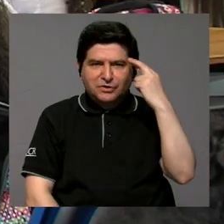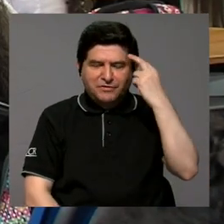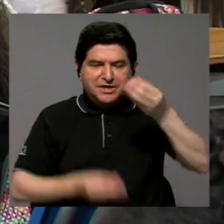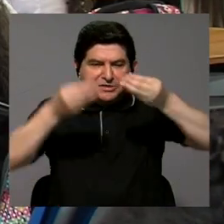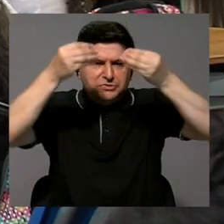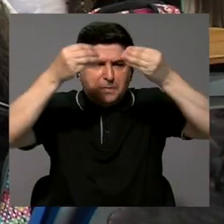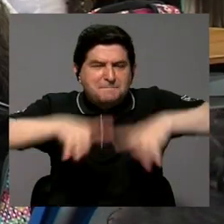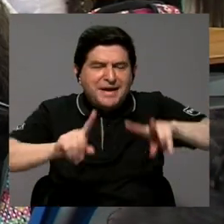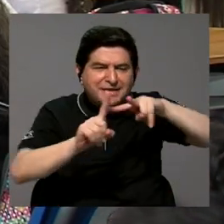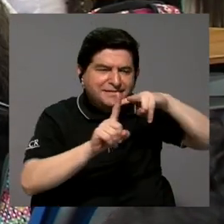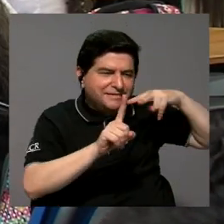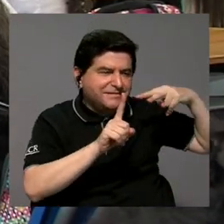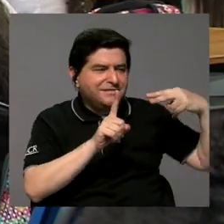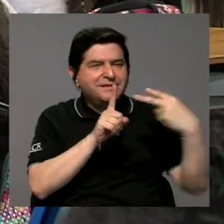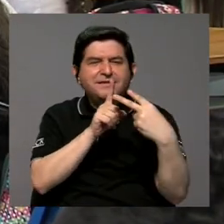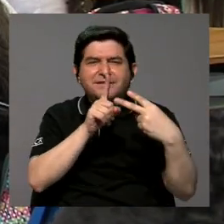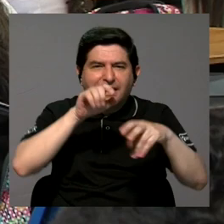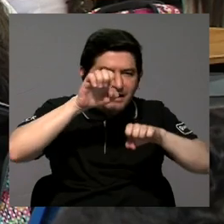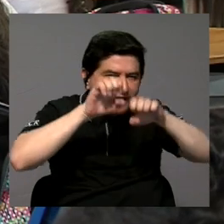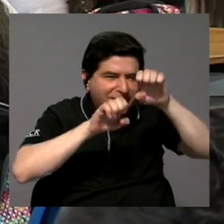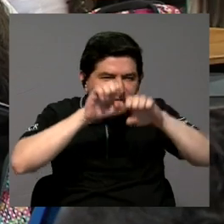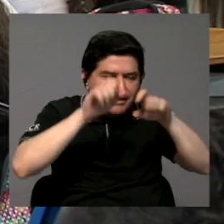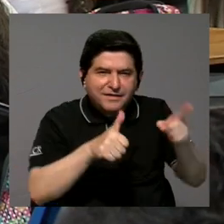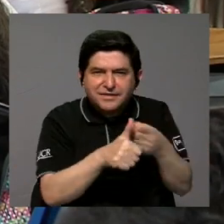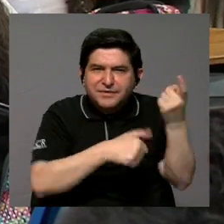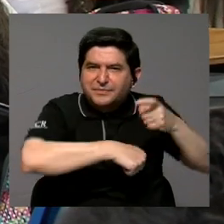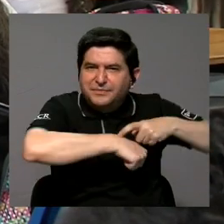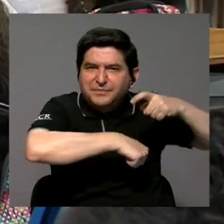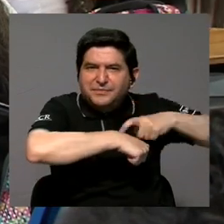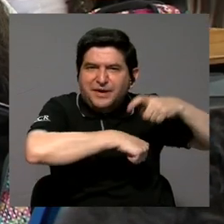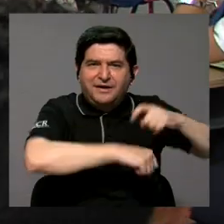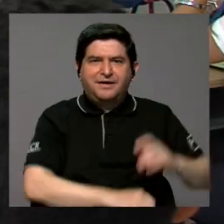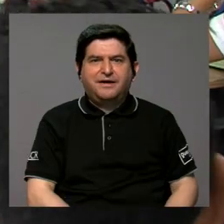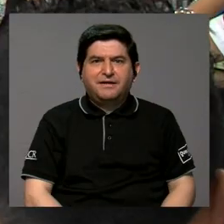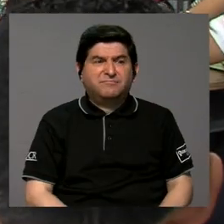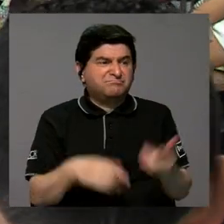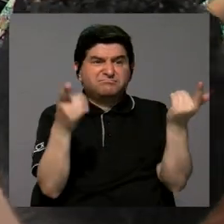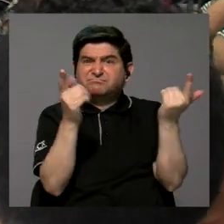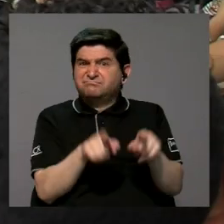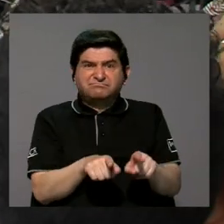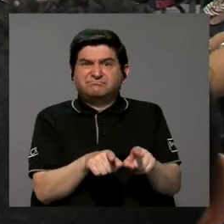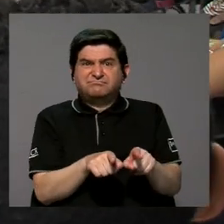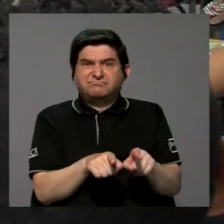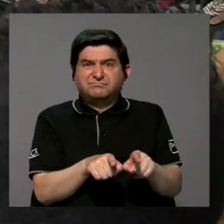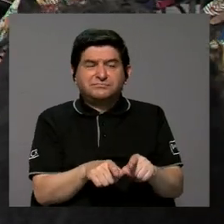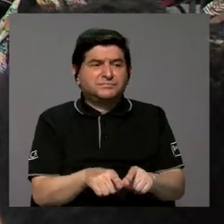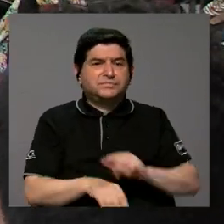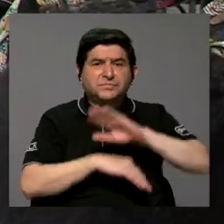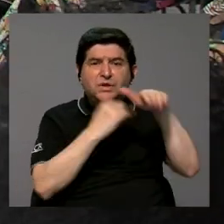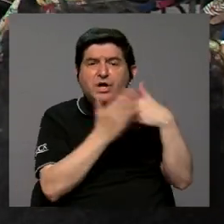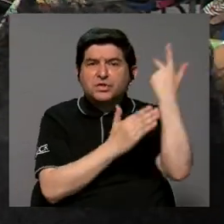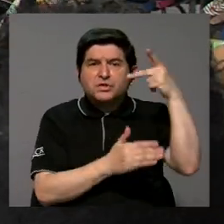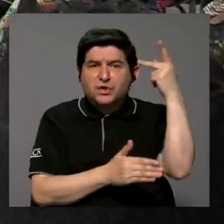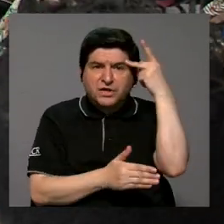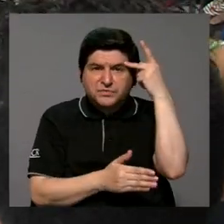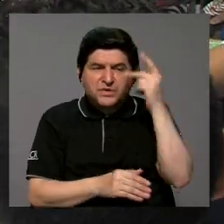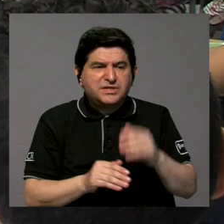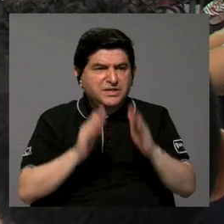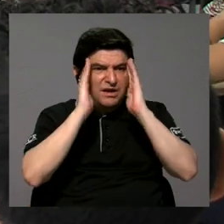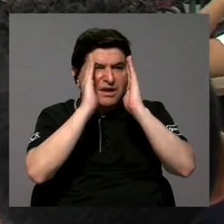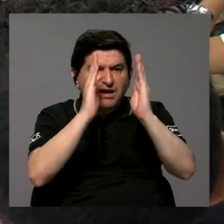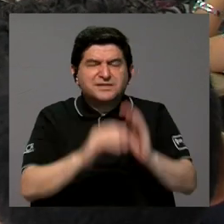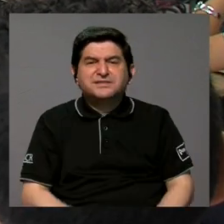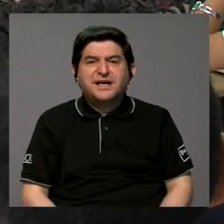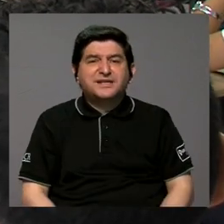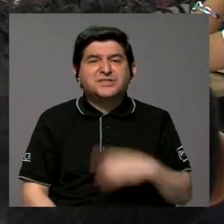perdimos esa perspectiva valorativa inicial, entonces, ¿qué es lo que está pasando? Todas nuestras políticas, ¿a qué hora es? En